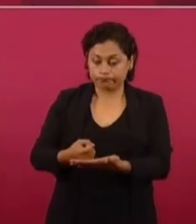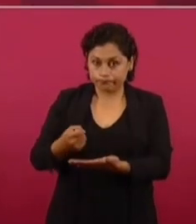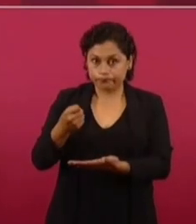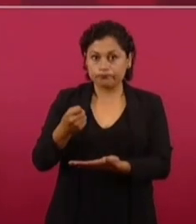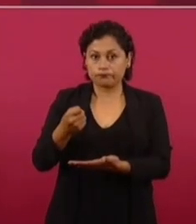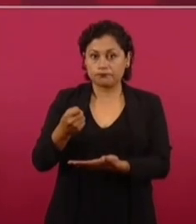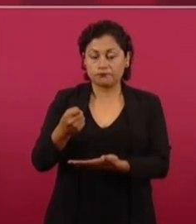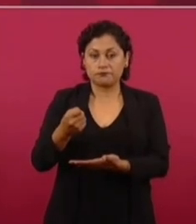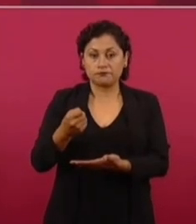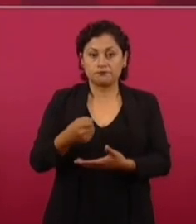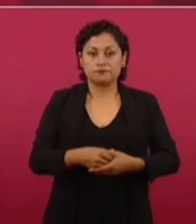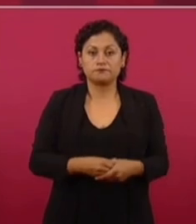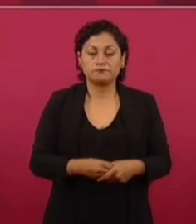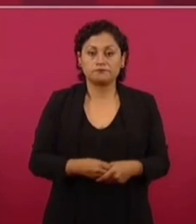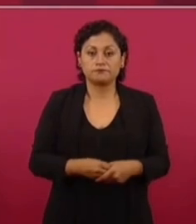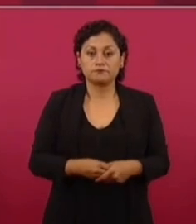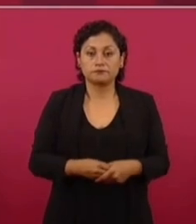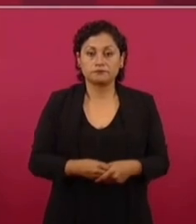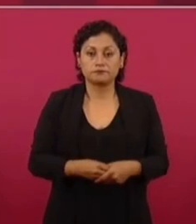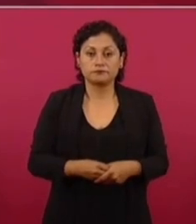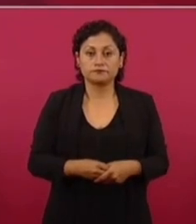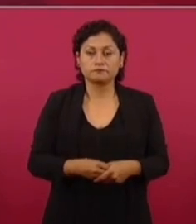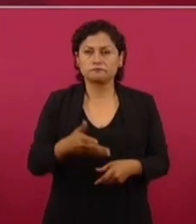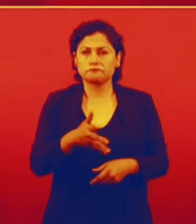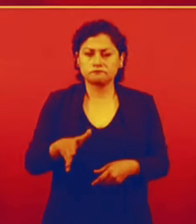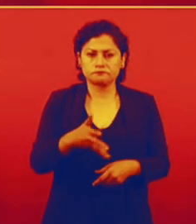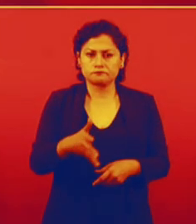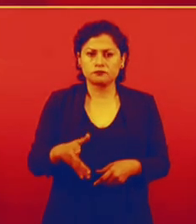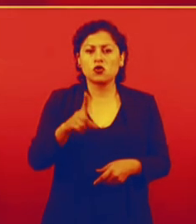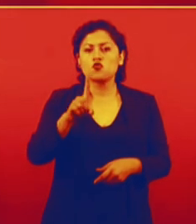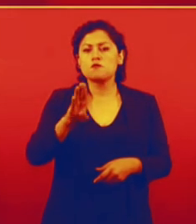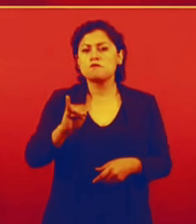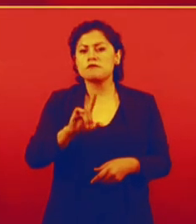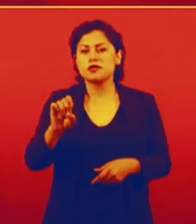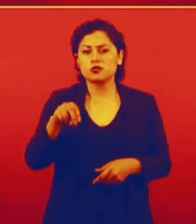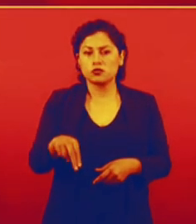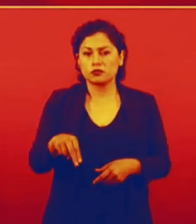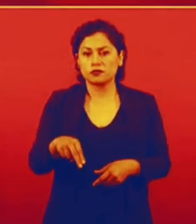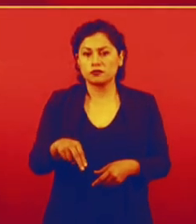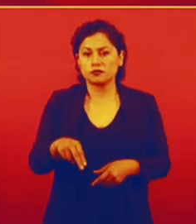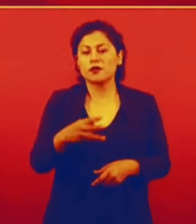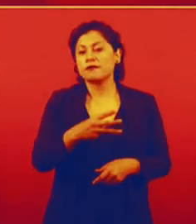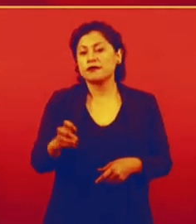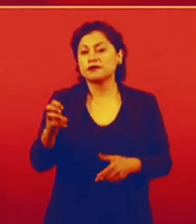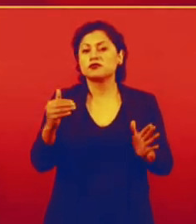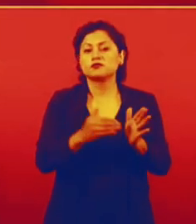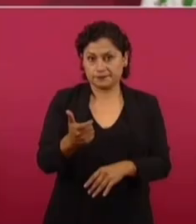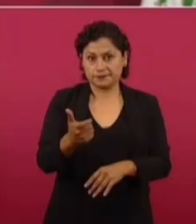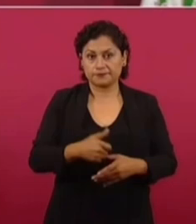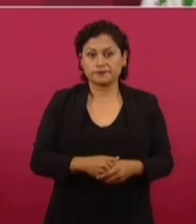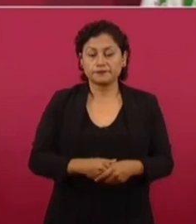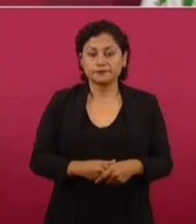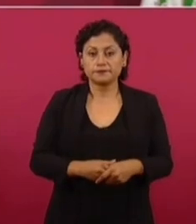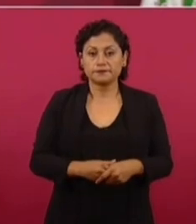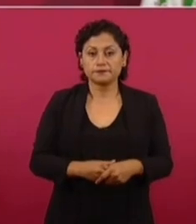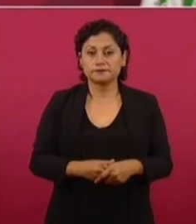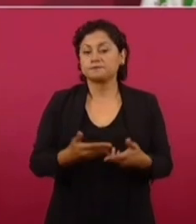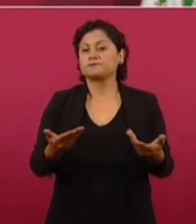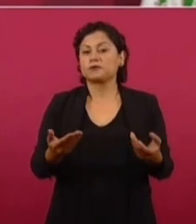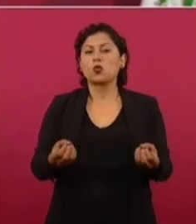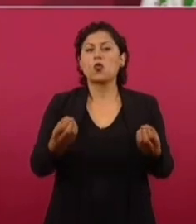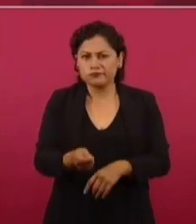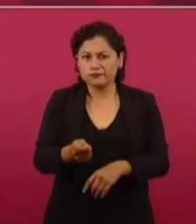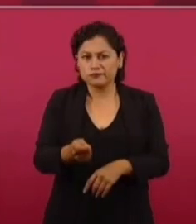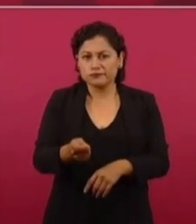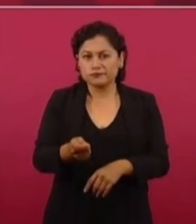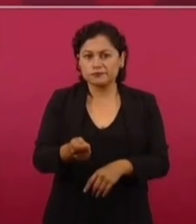vamos a tener alrededor de un billón, 300 mil millones de pesos. ¿Cuánto significa esto?